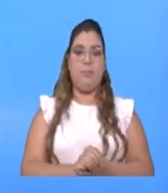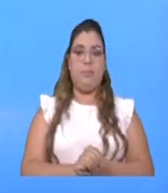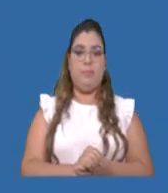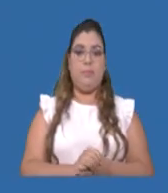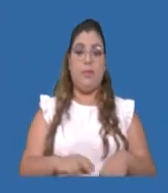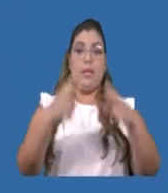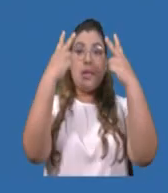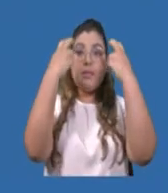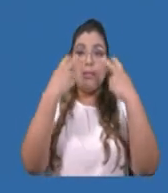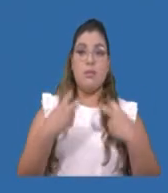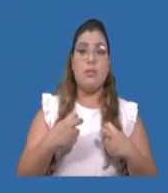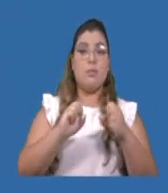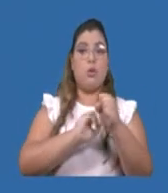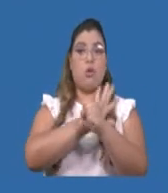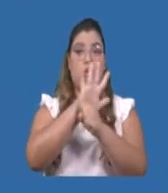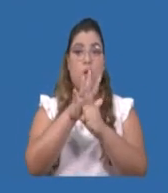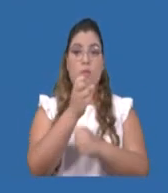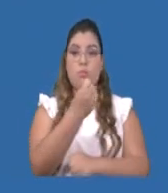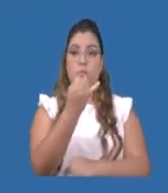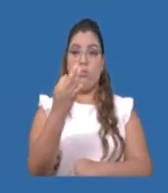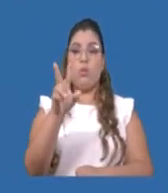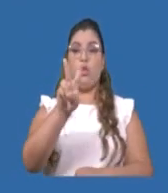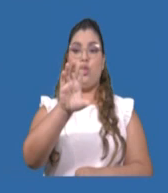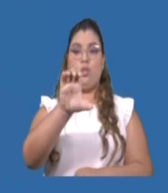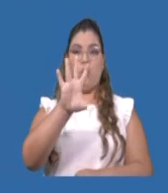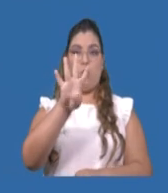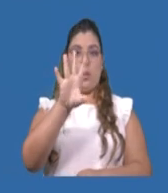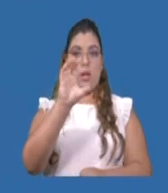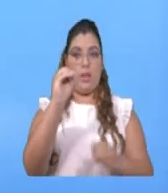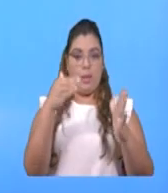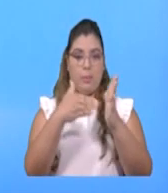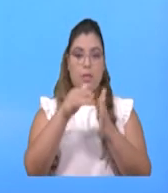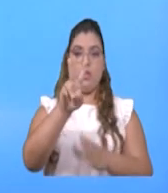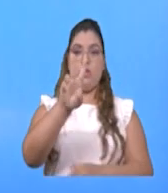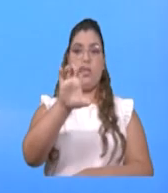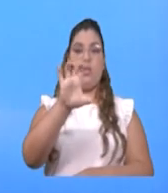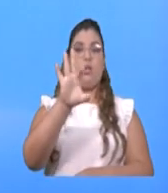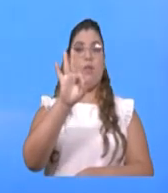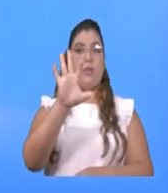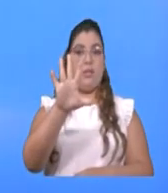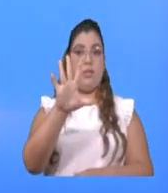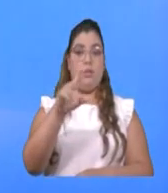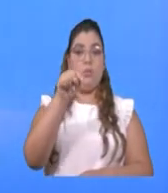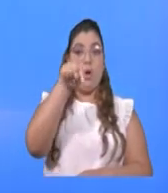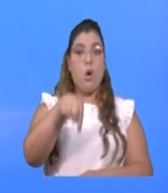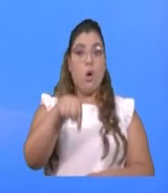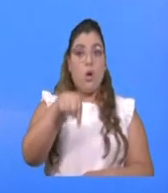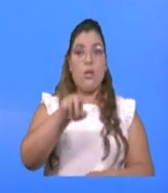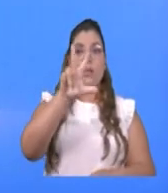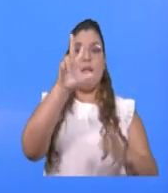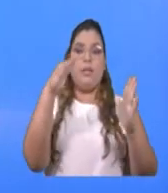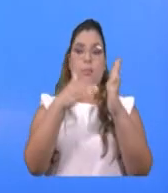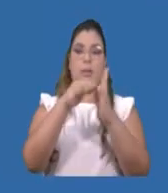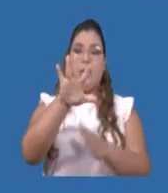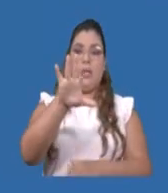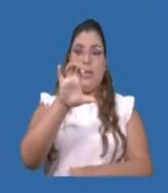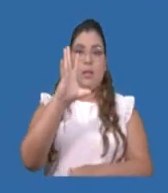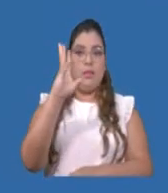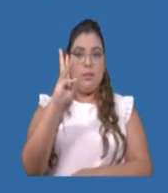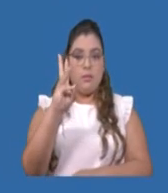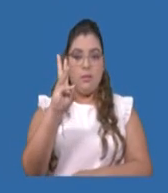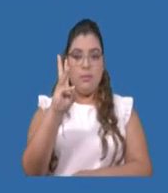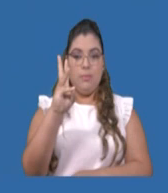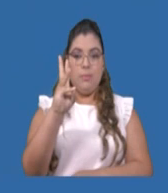pruebas realizadas hasta la fecha, 240.995. Y en el día de hoy, 3.506 que